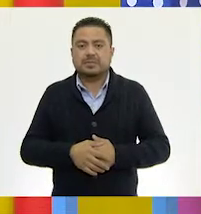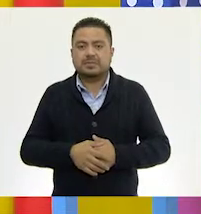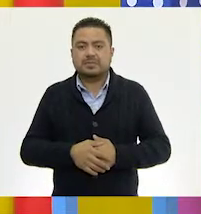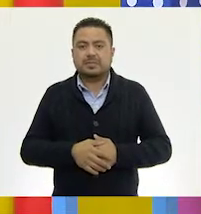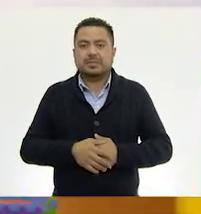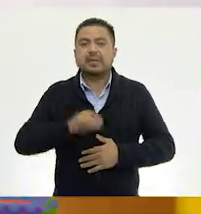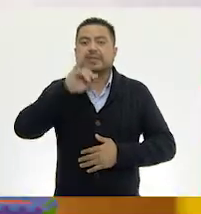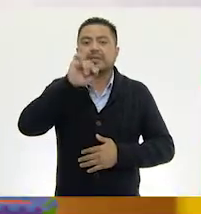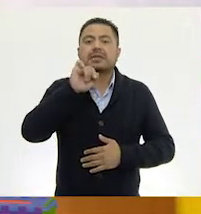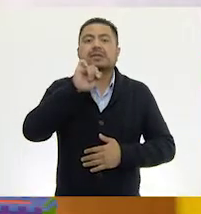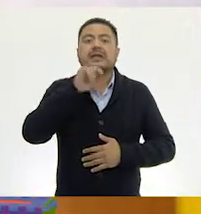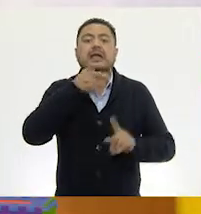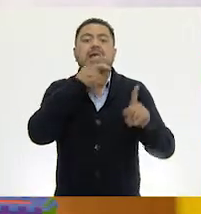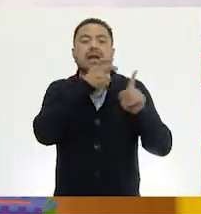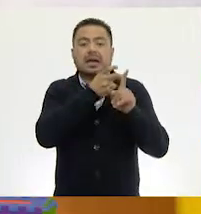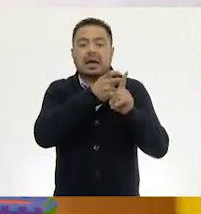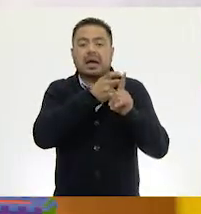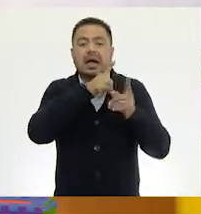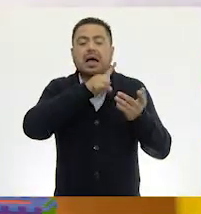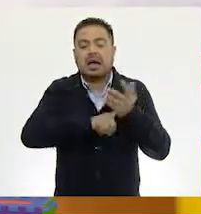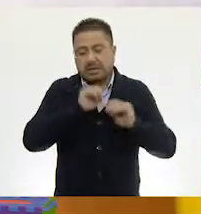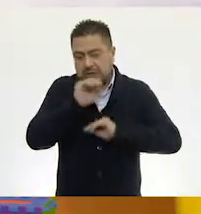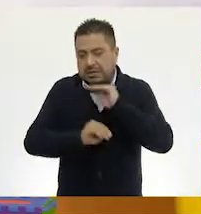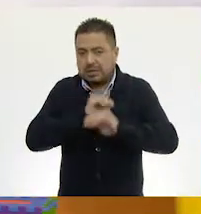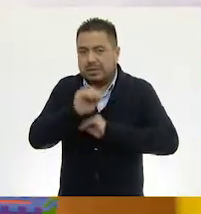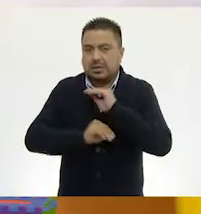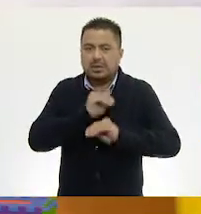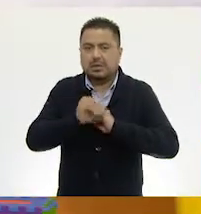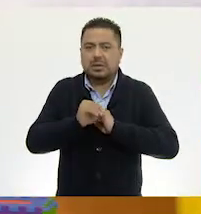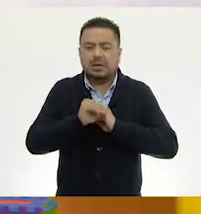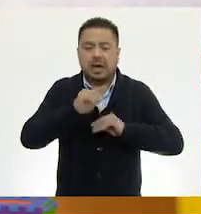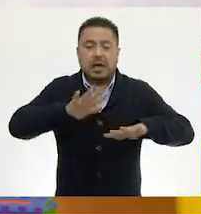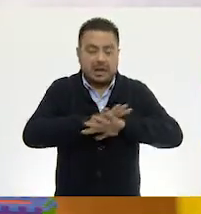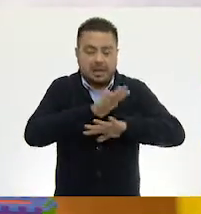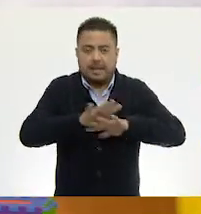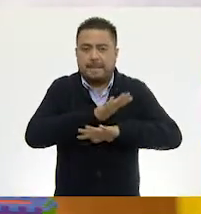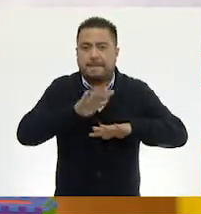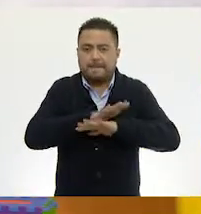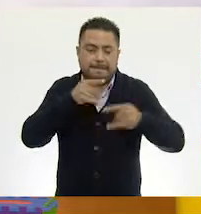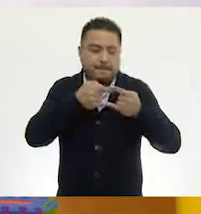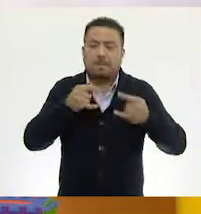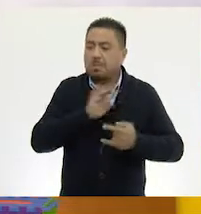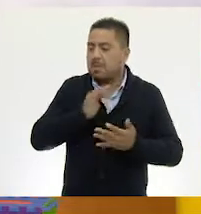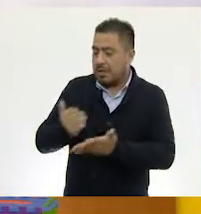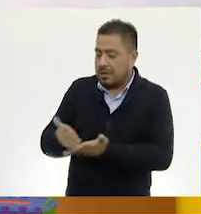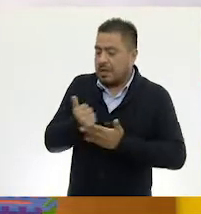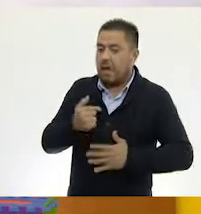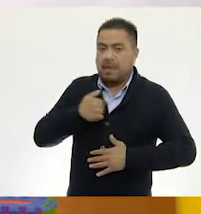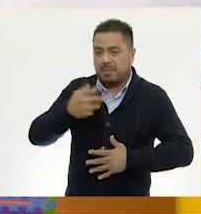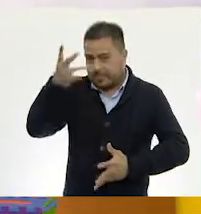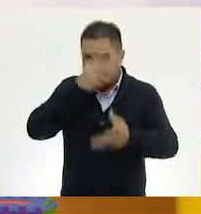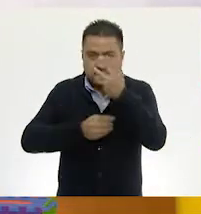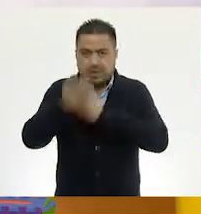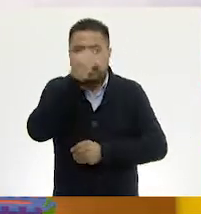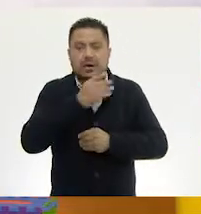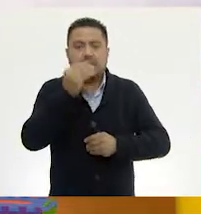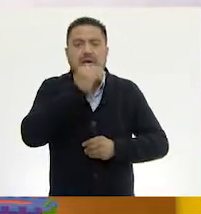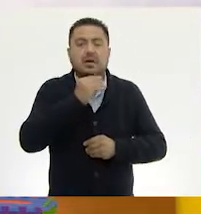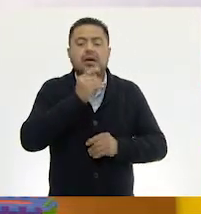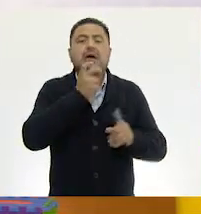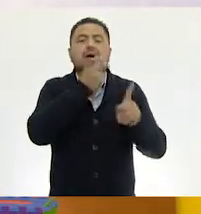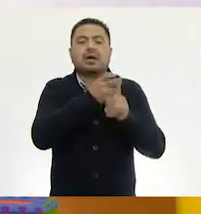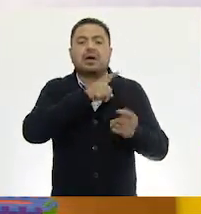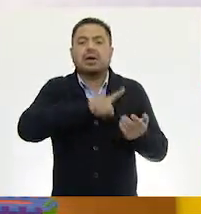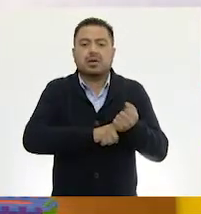¿Verdad? Y entonces, esta parte justamente de la construcción de los 120 pesos de cambio, es algo que me ayudó a mí a ir aprendiendo y diciendo, es que